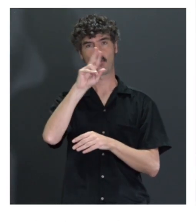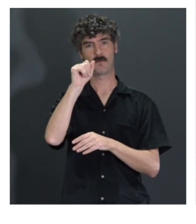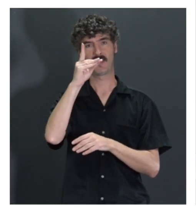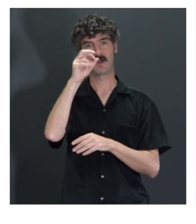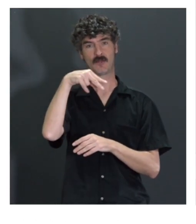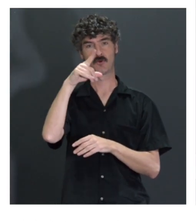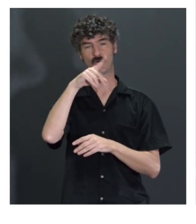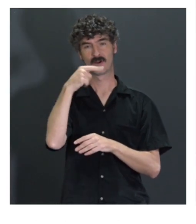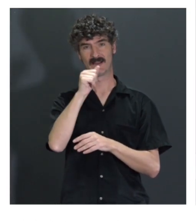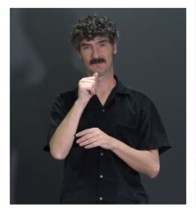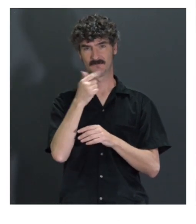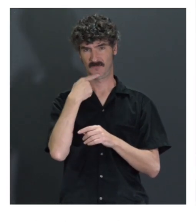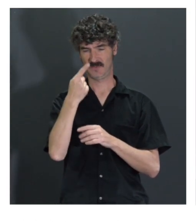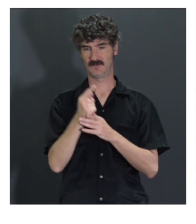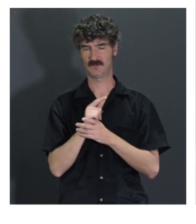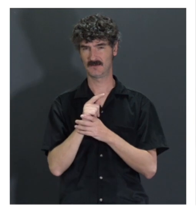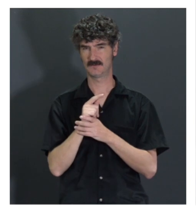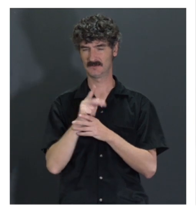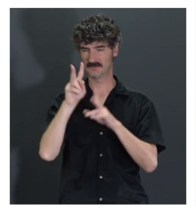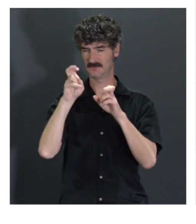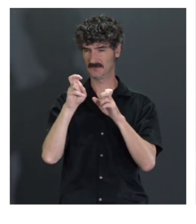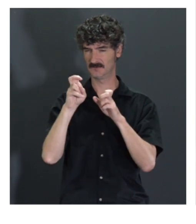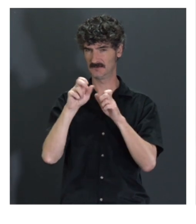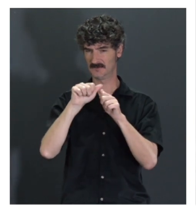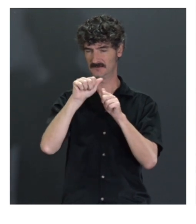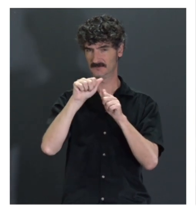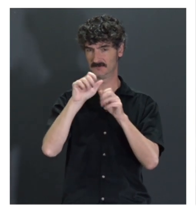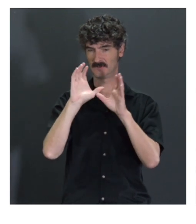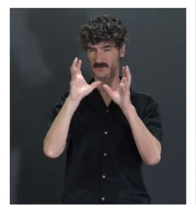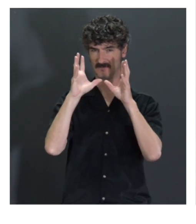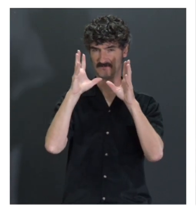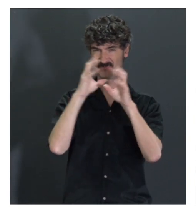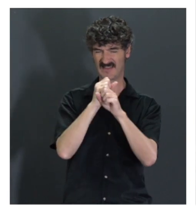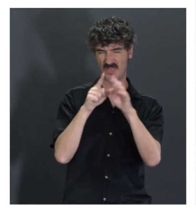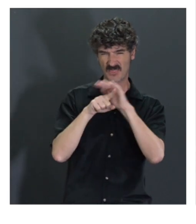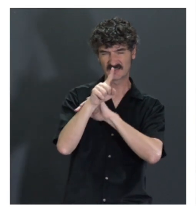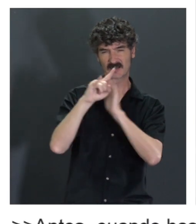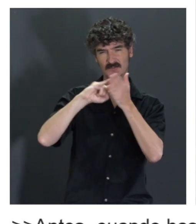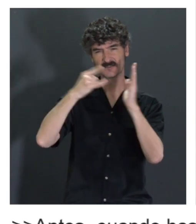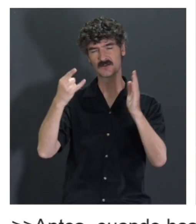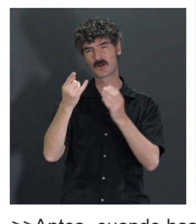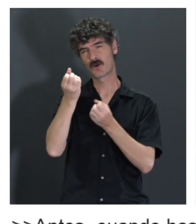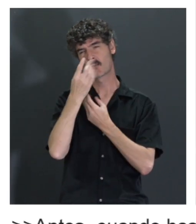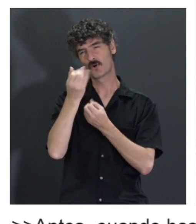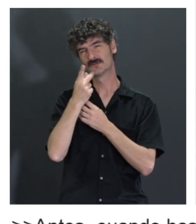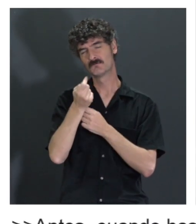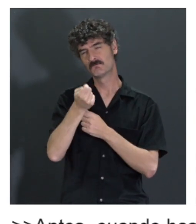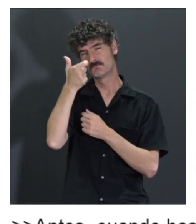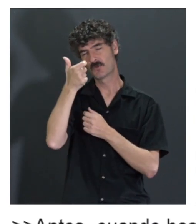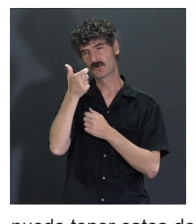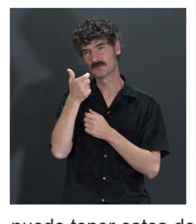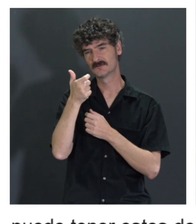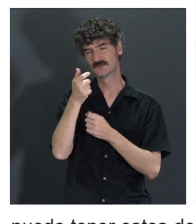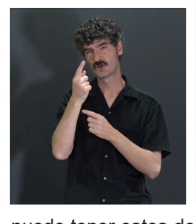lado oscuro que puede tener estos desarrollos tecnológicos. Me gustaría que nos contaras ahí un poco más de los